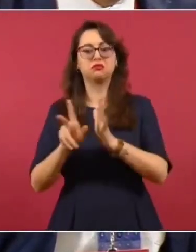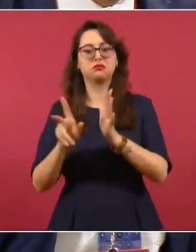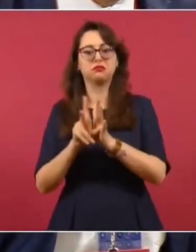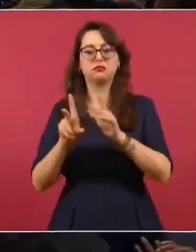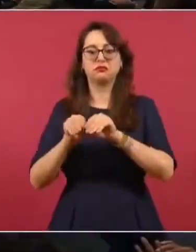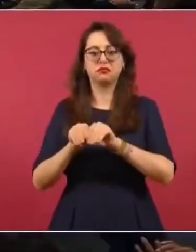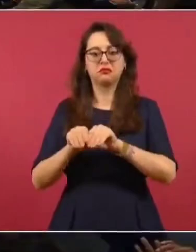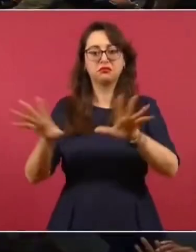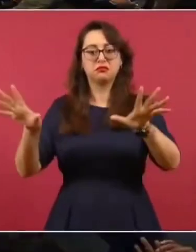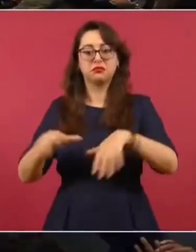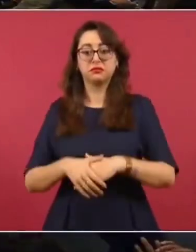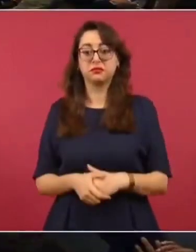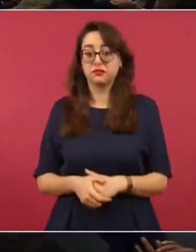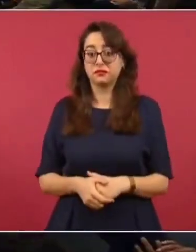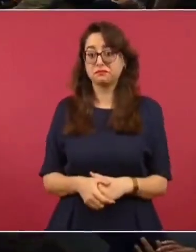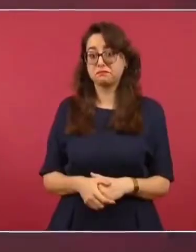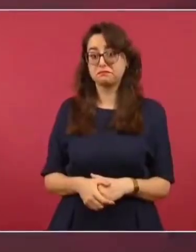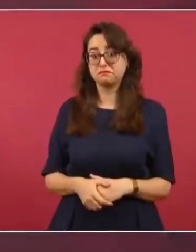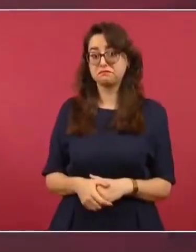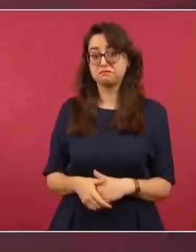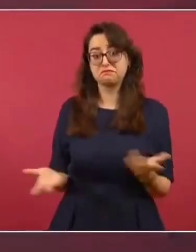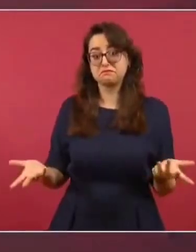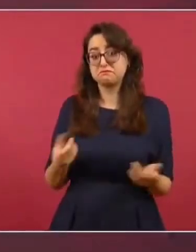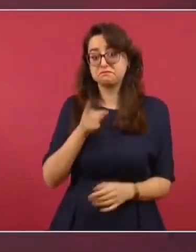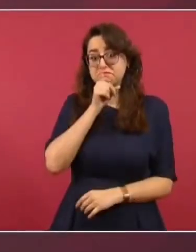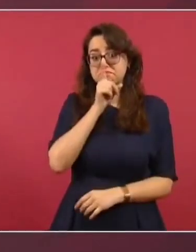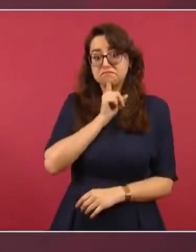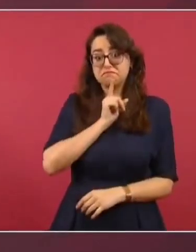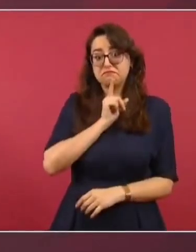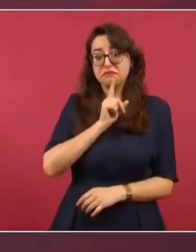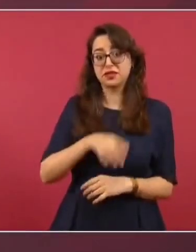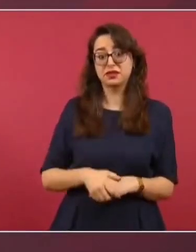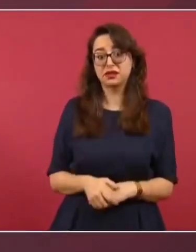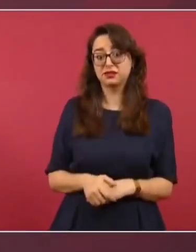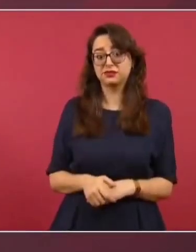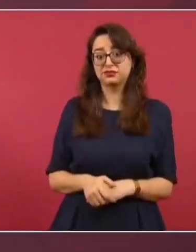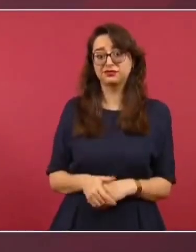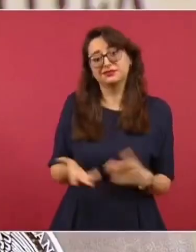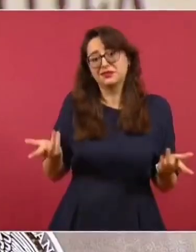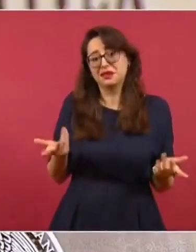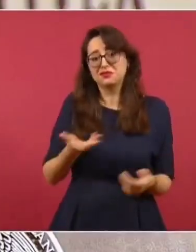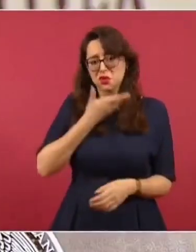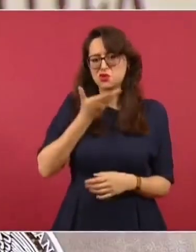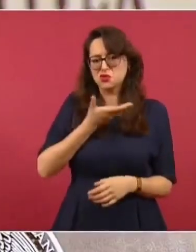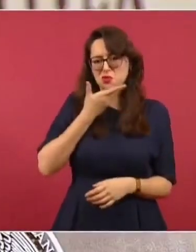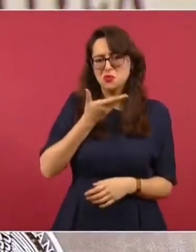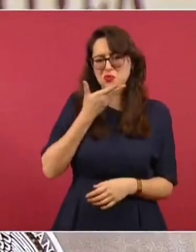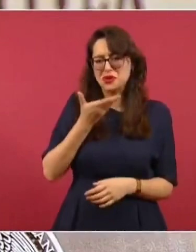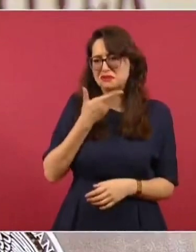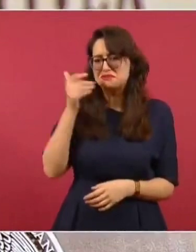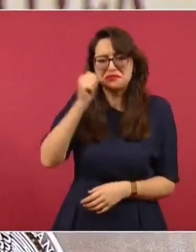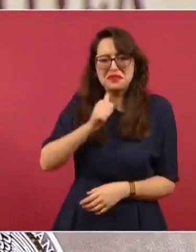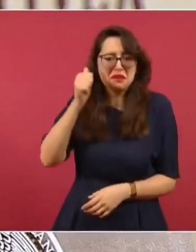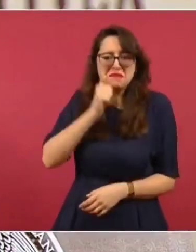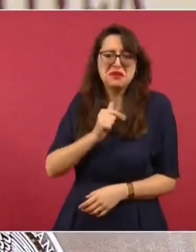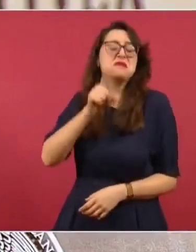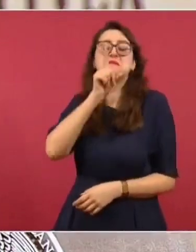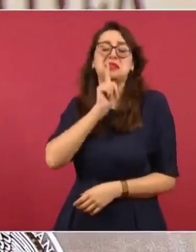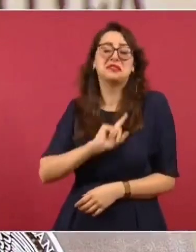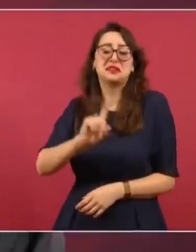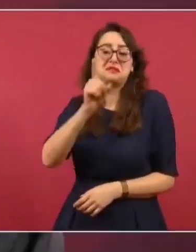impresa? Pues que es una absoluta mentira, no será la primera vez ni la última. Seguramente que